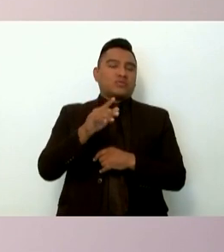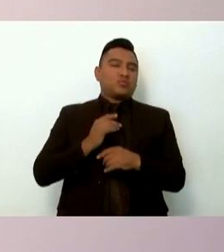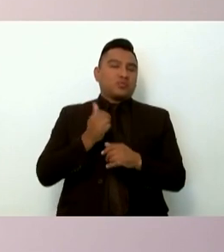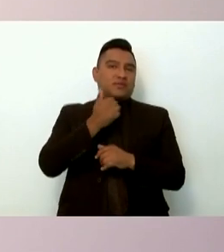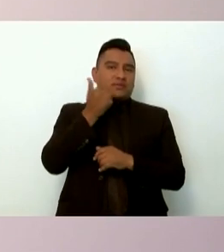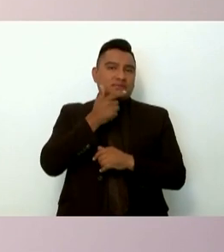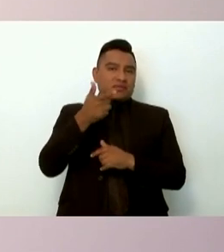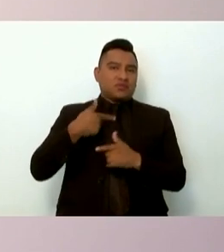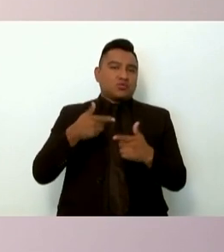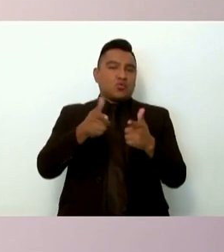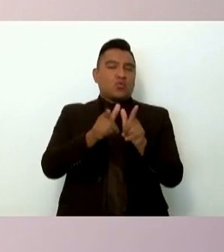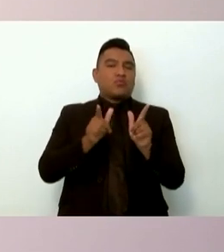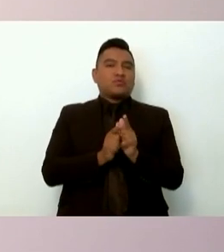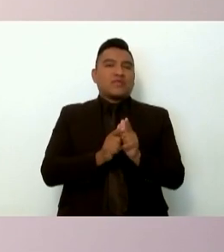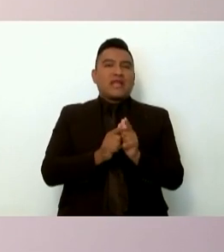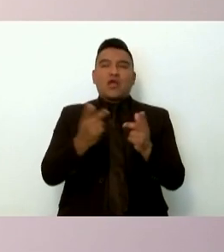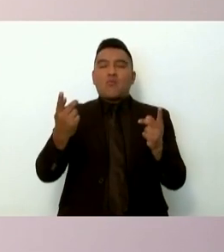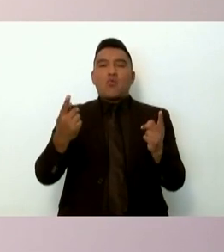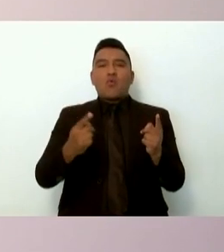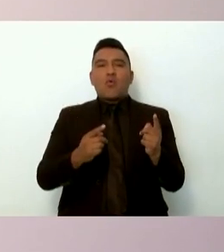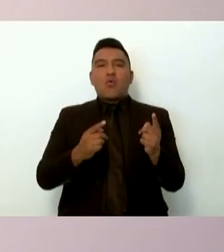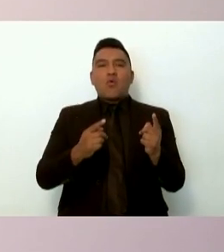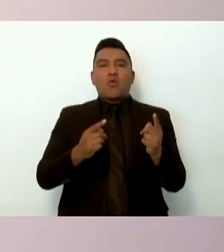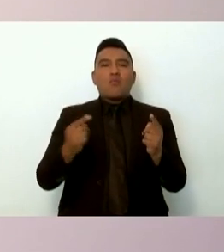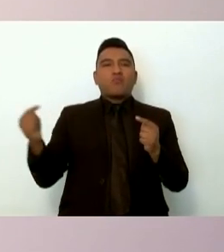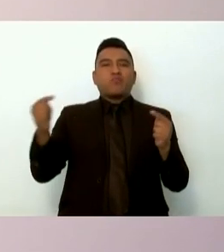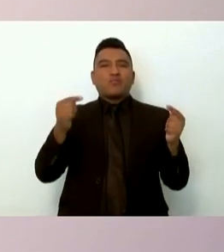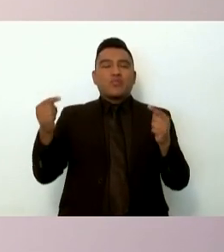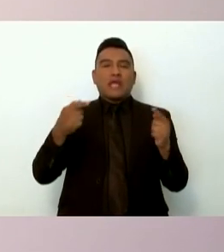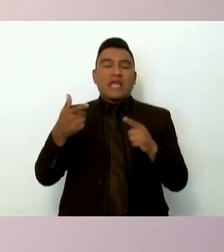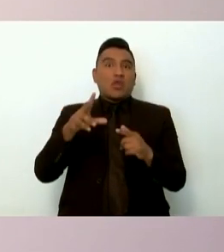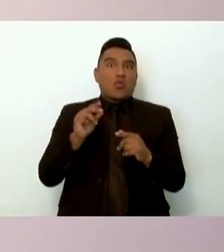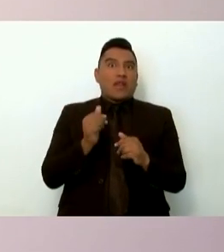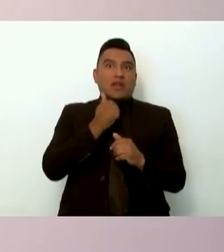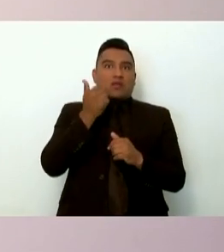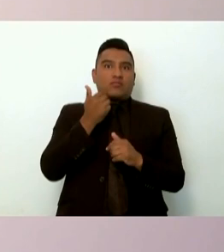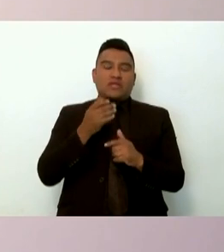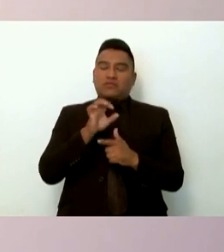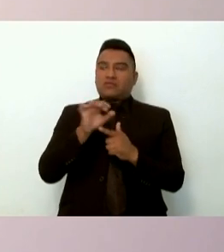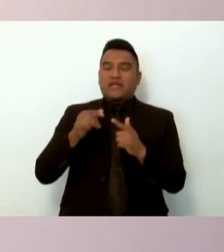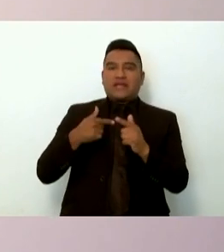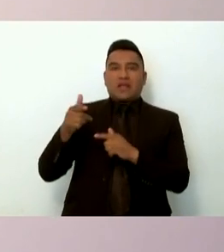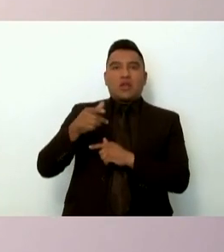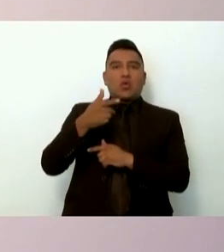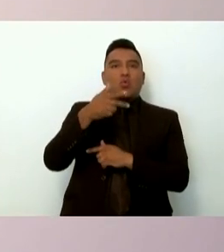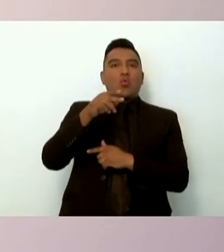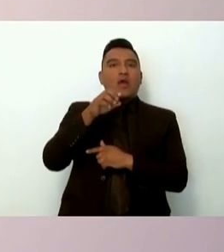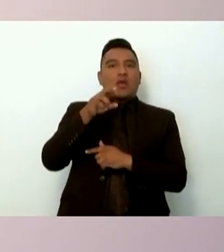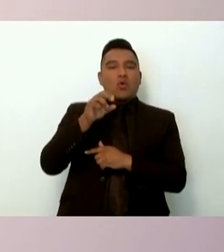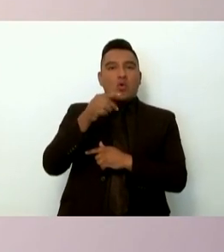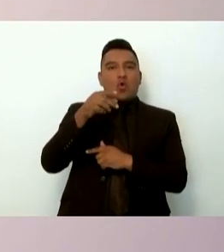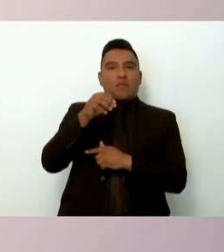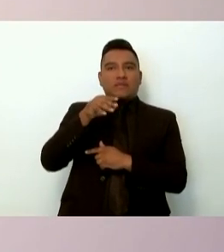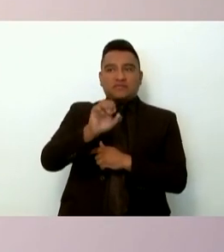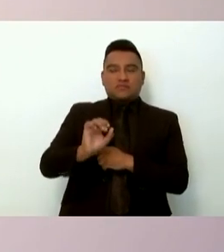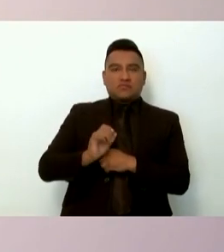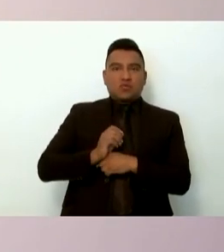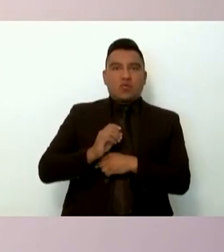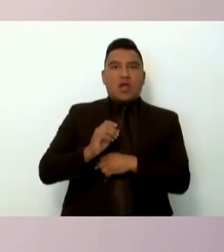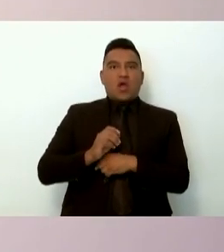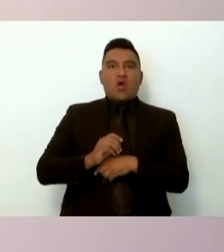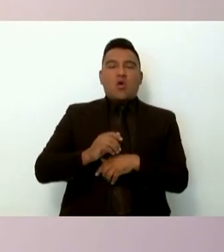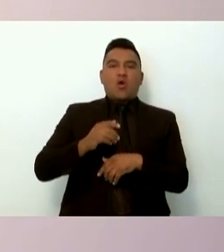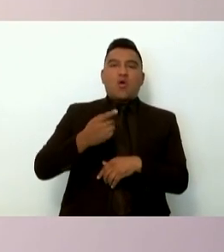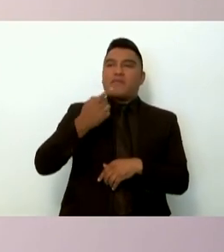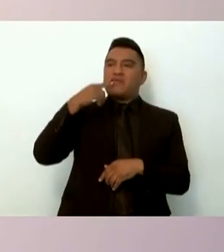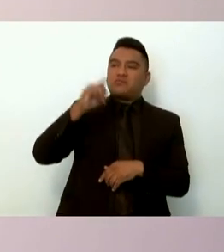eran de grupos contrarios y no estudiantes, y como el Güero Mugres ordenó matar a quienes llegaron en camionetas creyendo